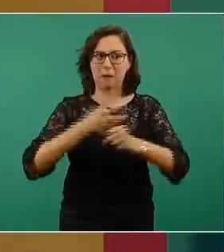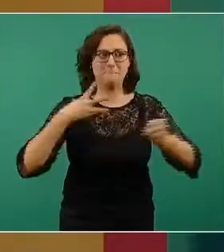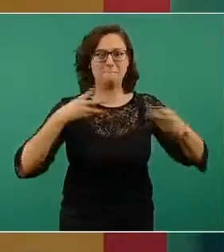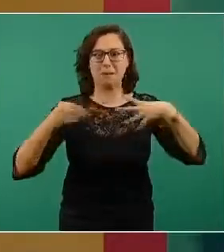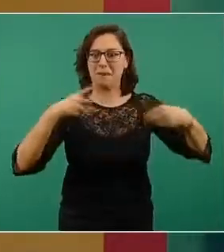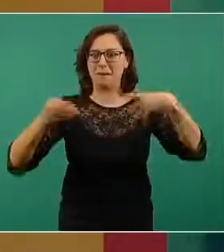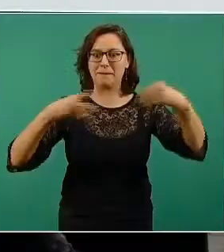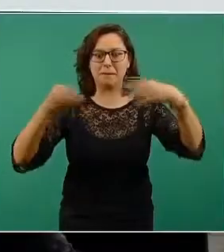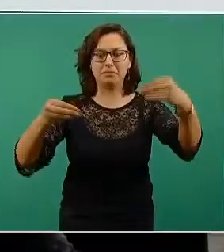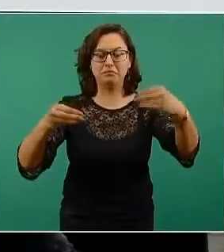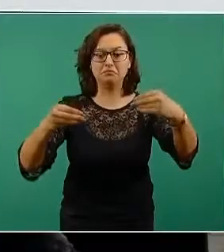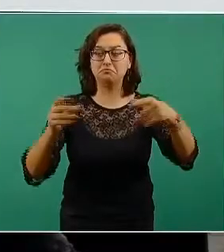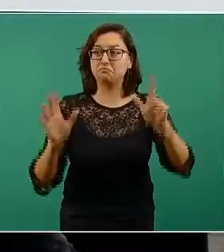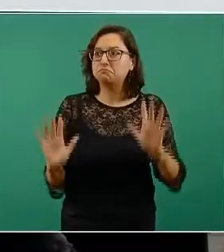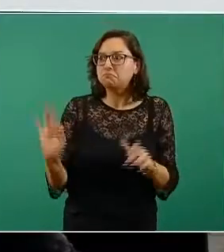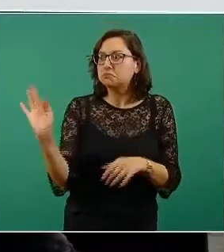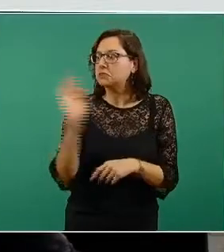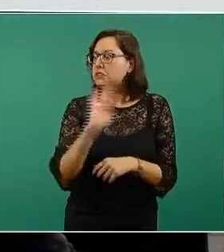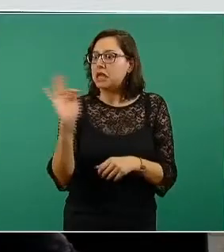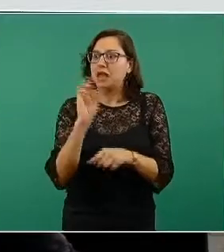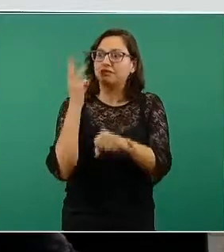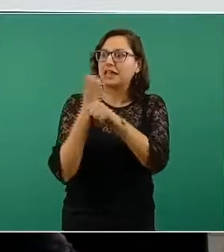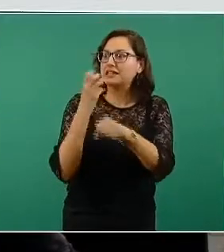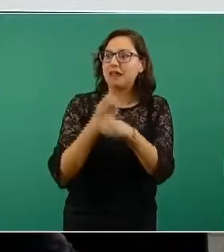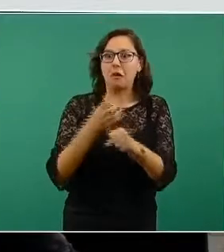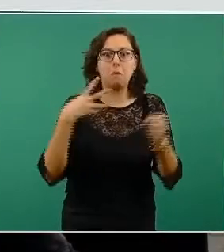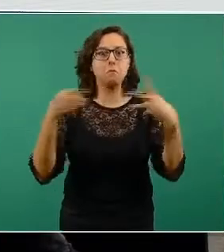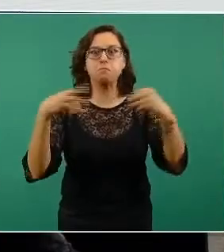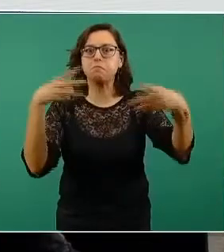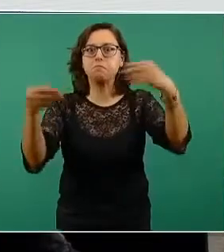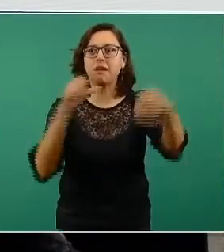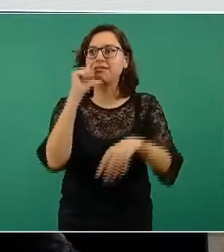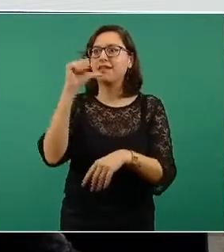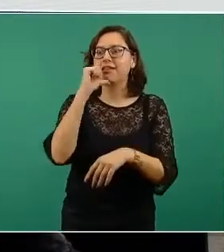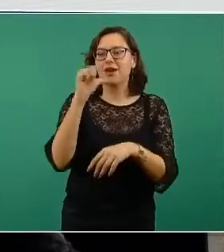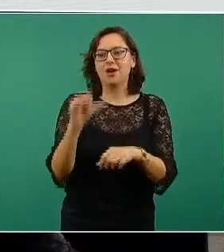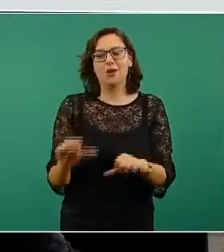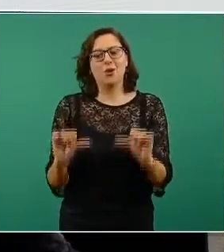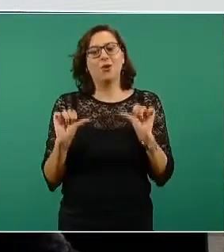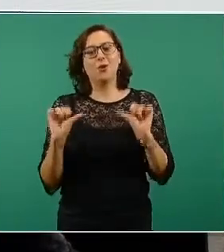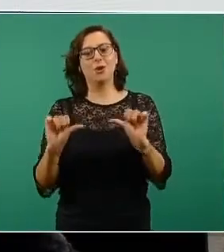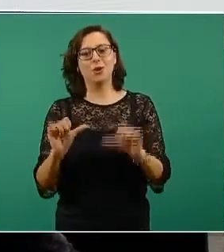Si no ocurre la tercera ola, excelente, pero tenemos que estar preparados. Entonces, que se conozca esto.